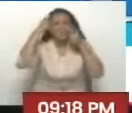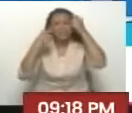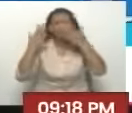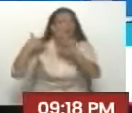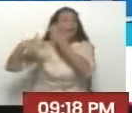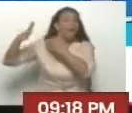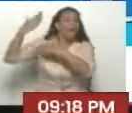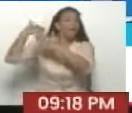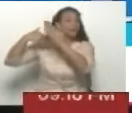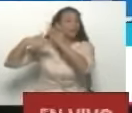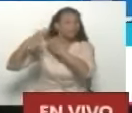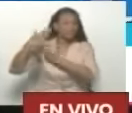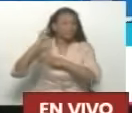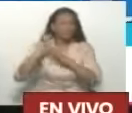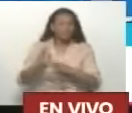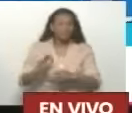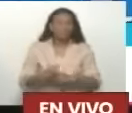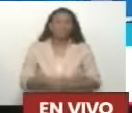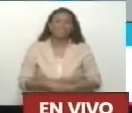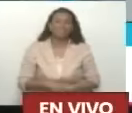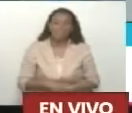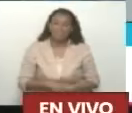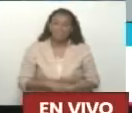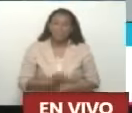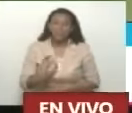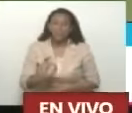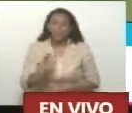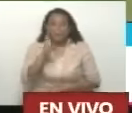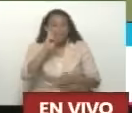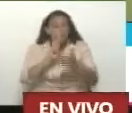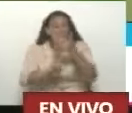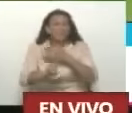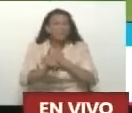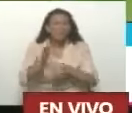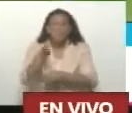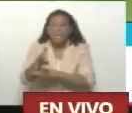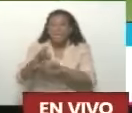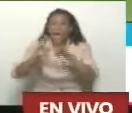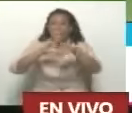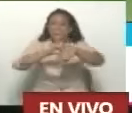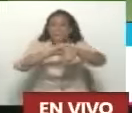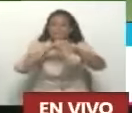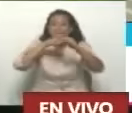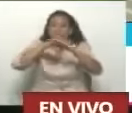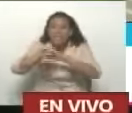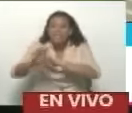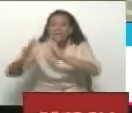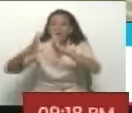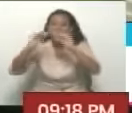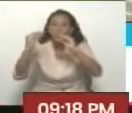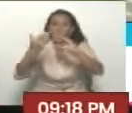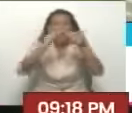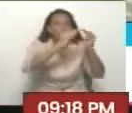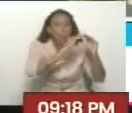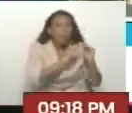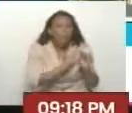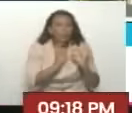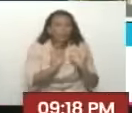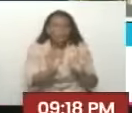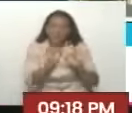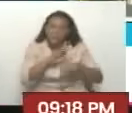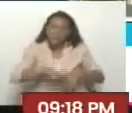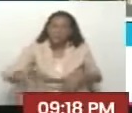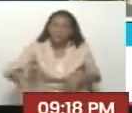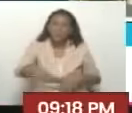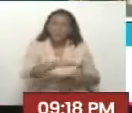eterno Hugo Chávez Frías, esa visión de llevar la medicina integral comunitaria a todo el país,